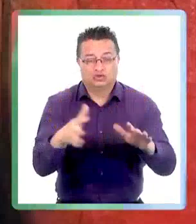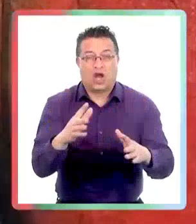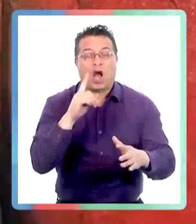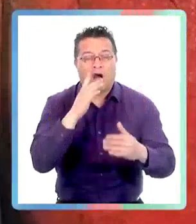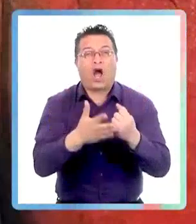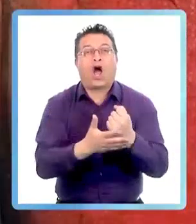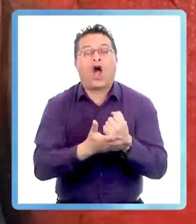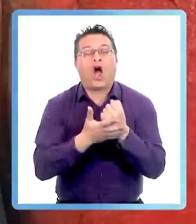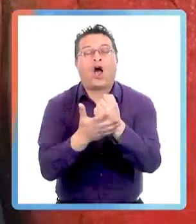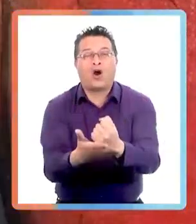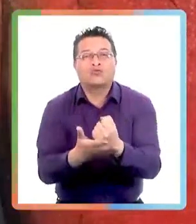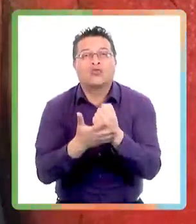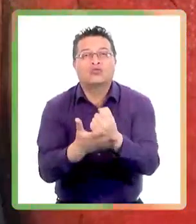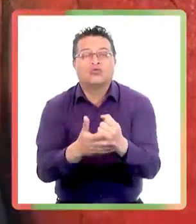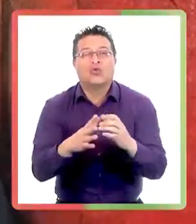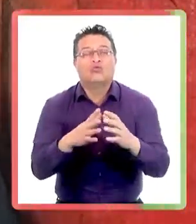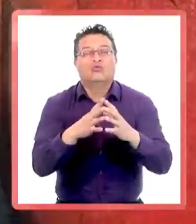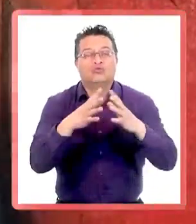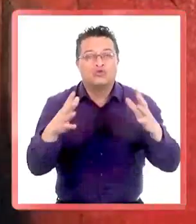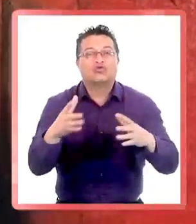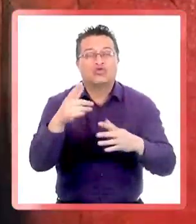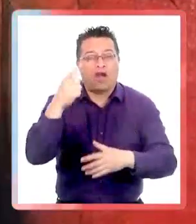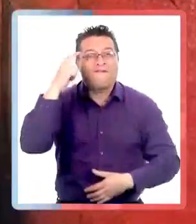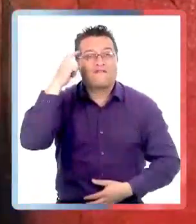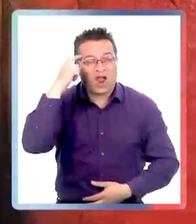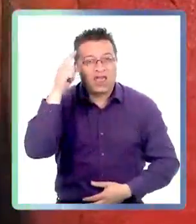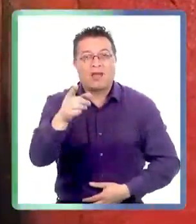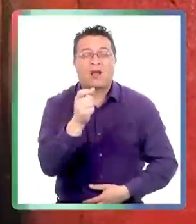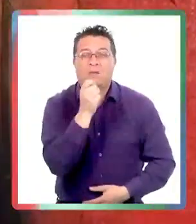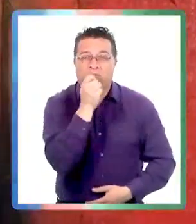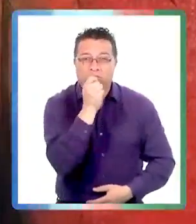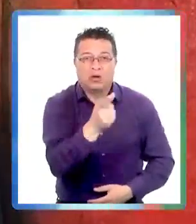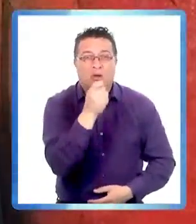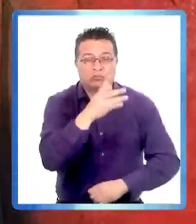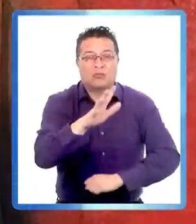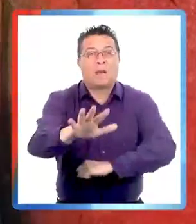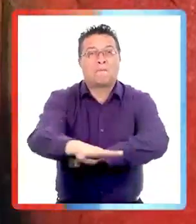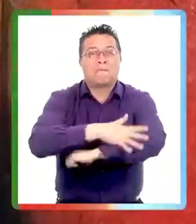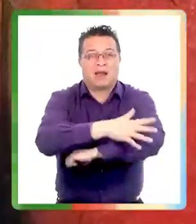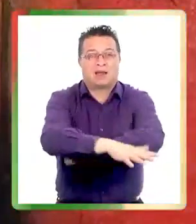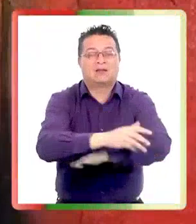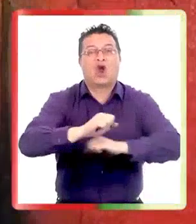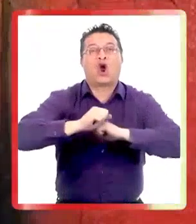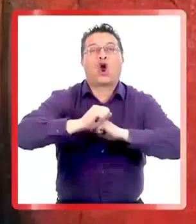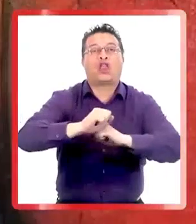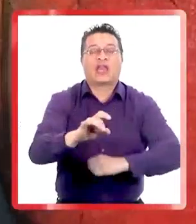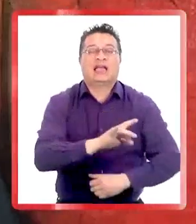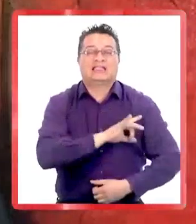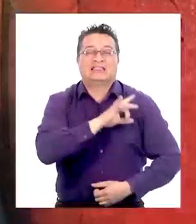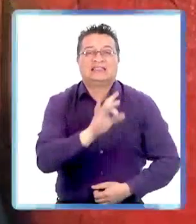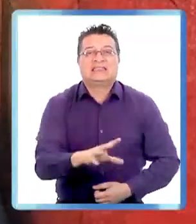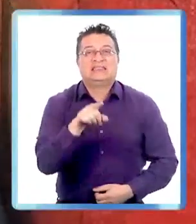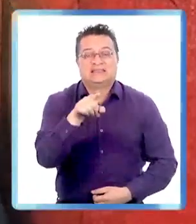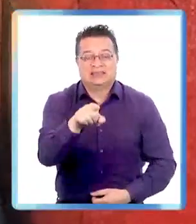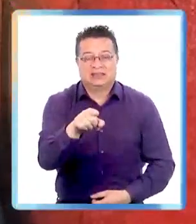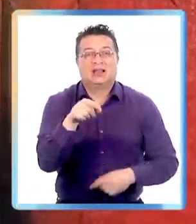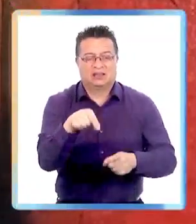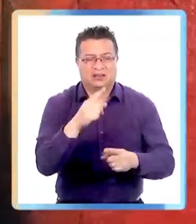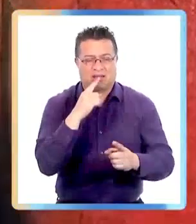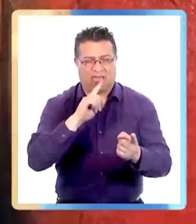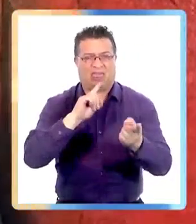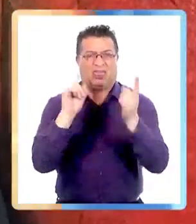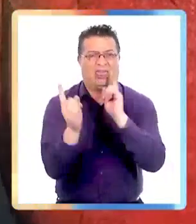y que ha colaborado con Bolivia en su demanda marítima contra Chile